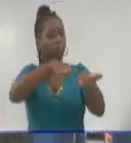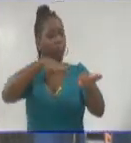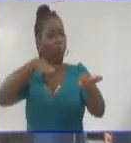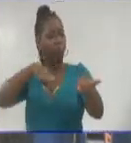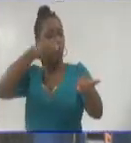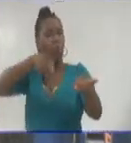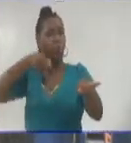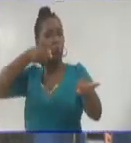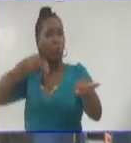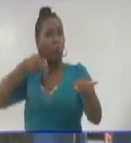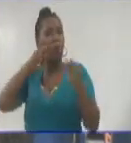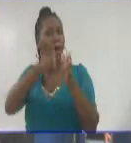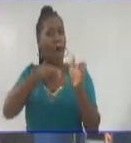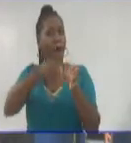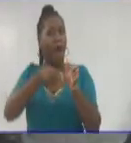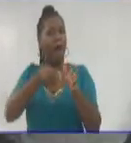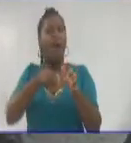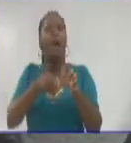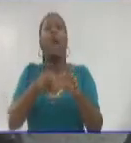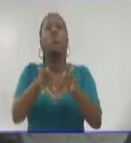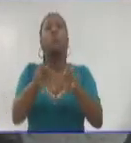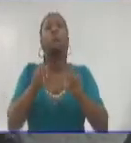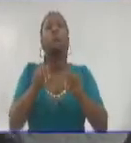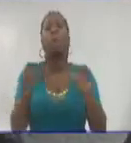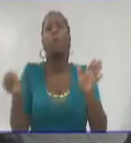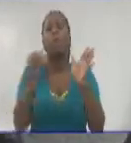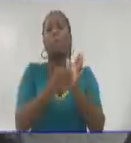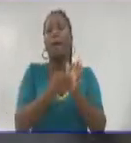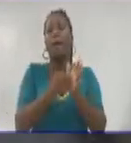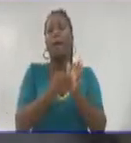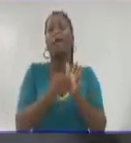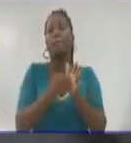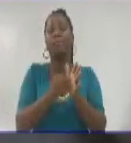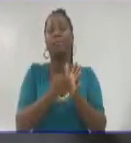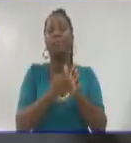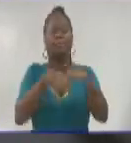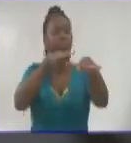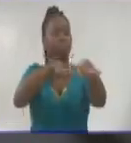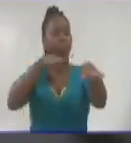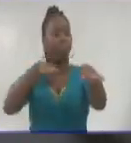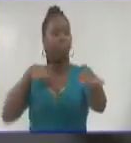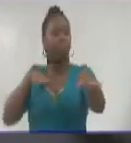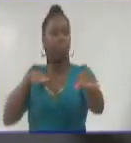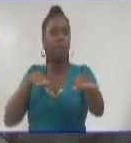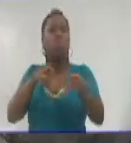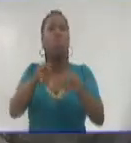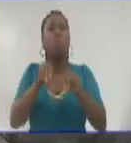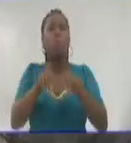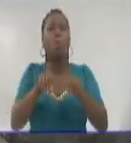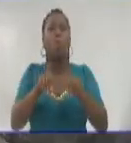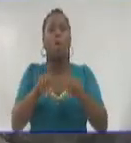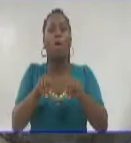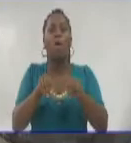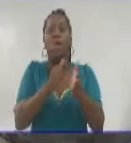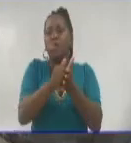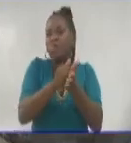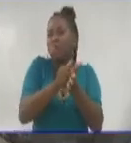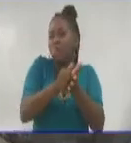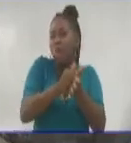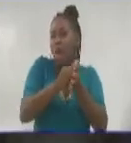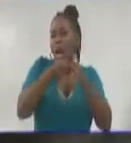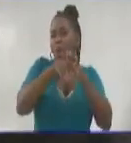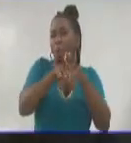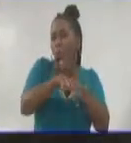Se están montando todos los bujes nuevos en los trenes engranes. Se están cambiando y se están poniendo nuevas los 10 rapadores, tanto curvos como